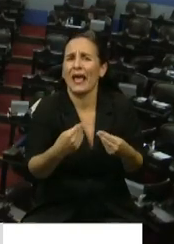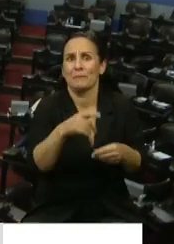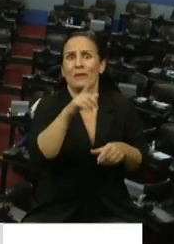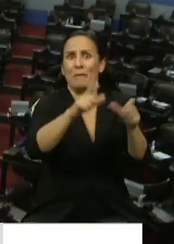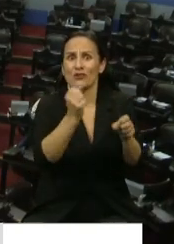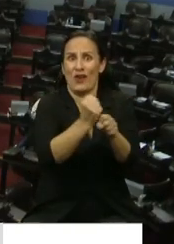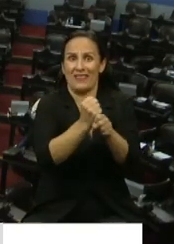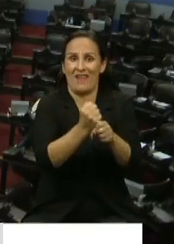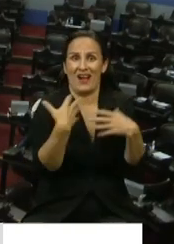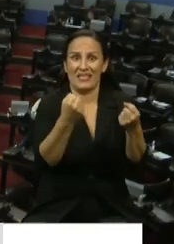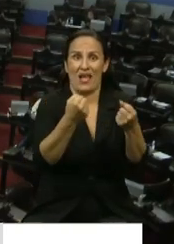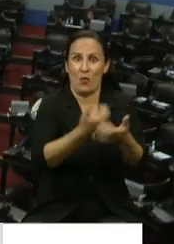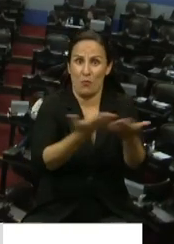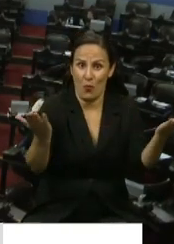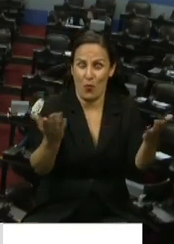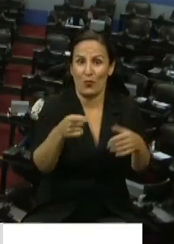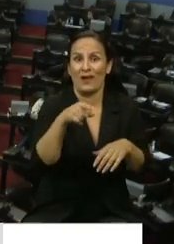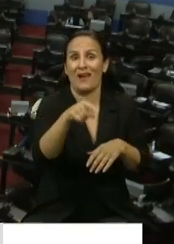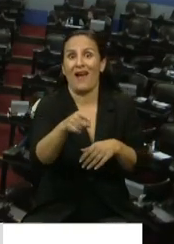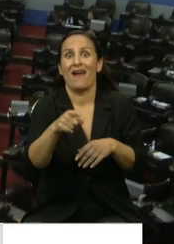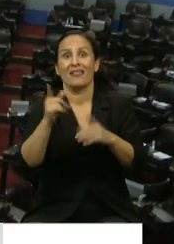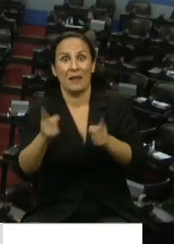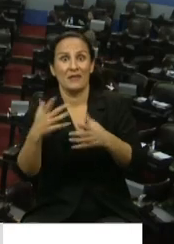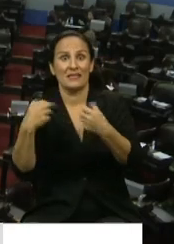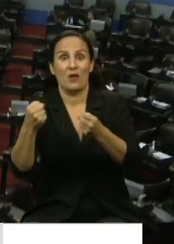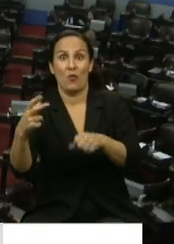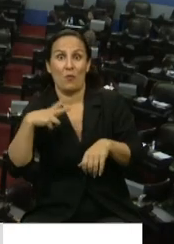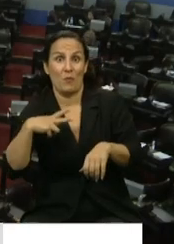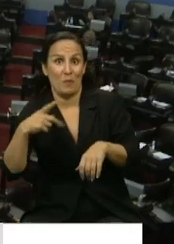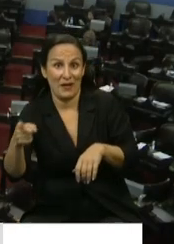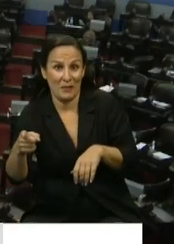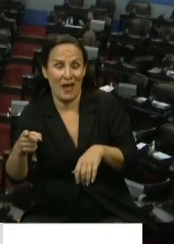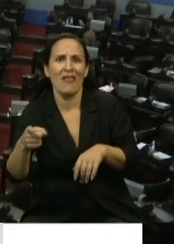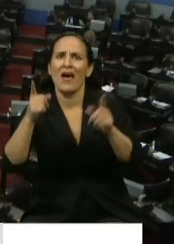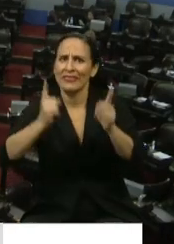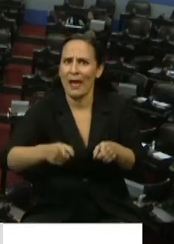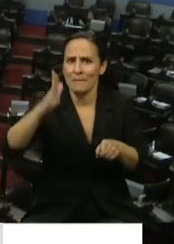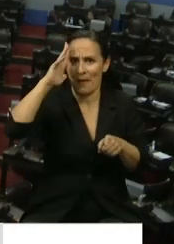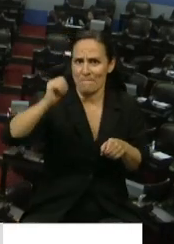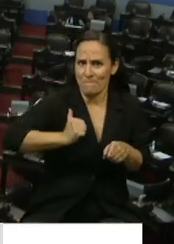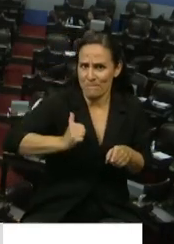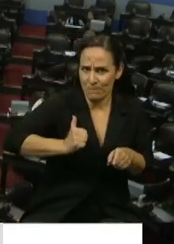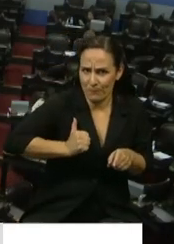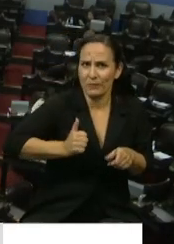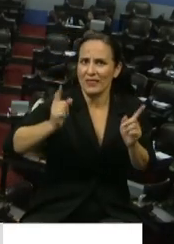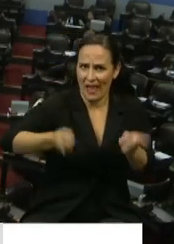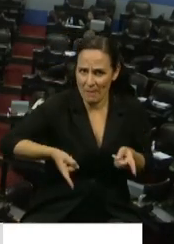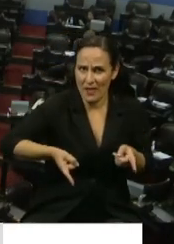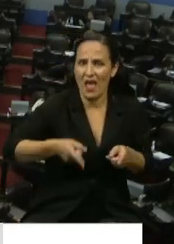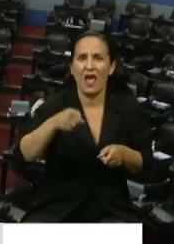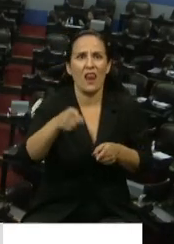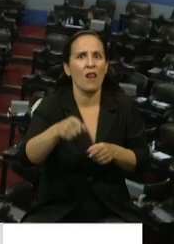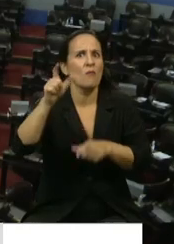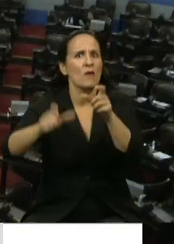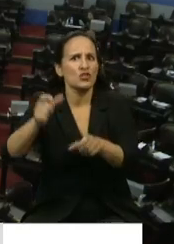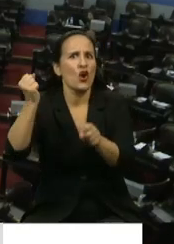pública y privada, también al personal de las Fuerzas Armadas, el personal de la Fuerza